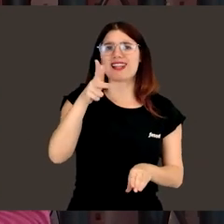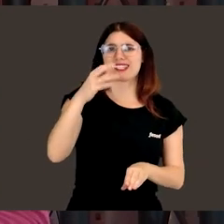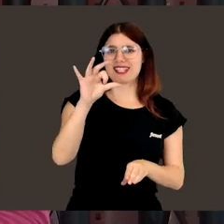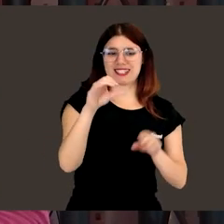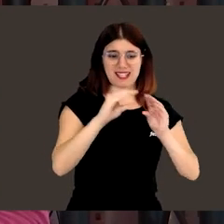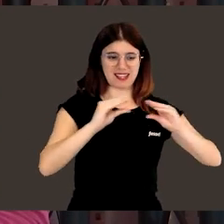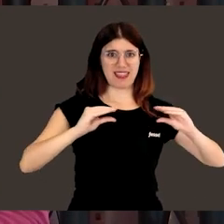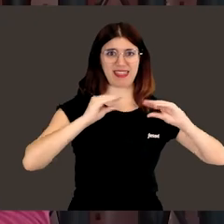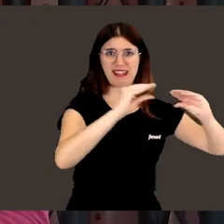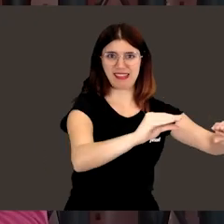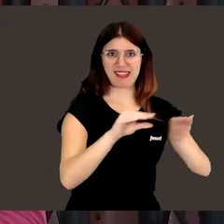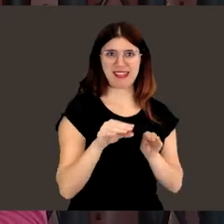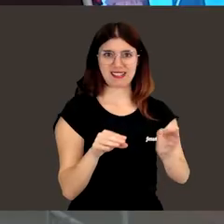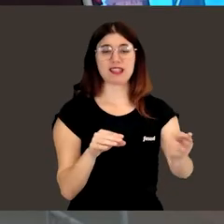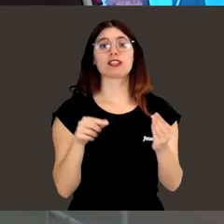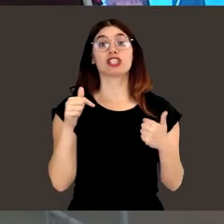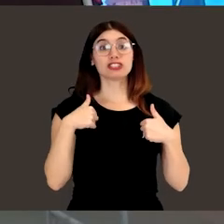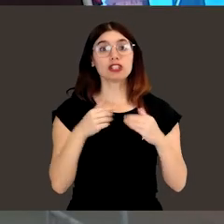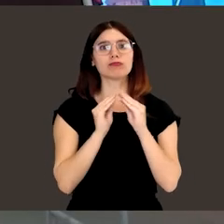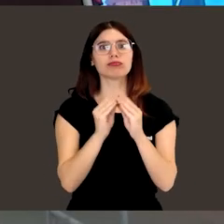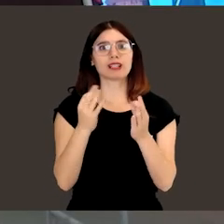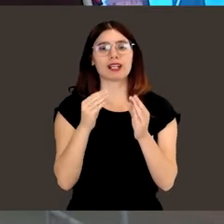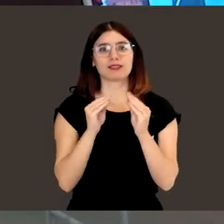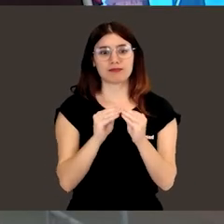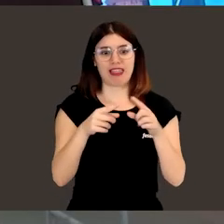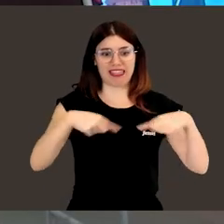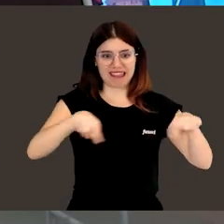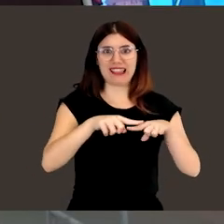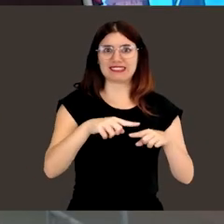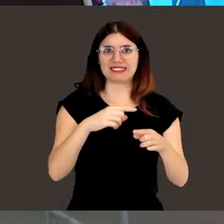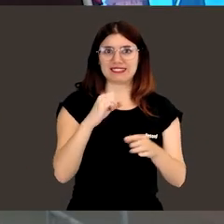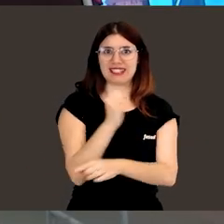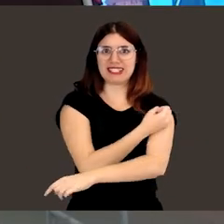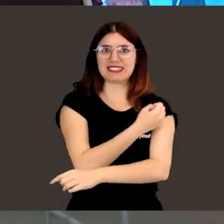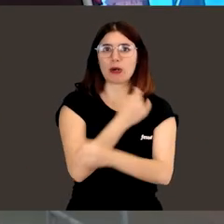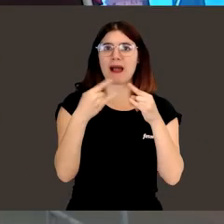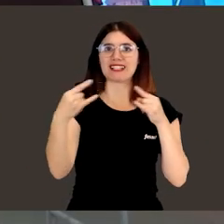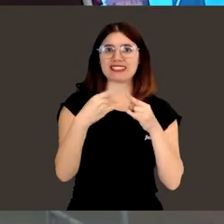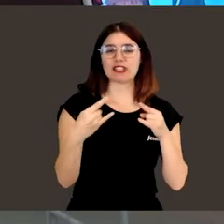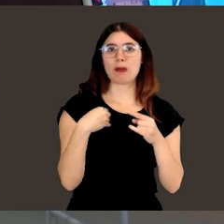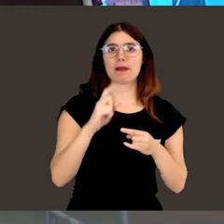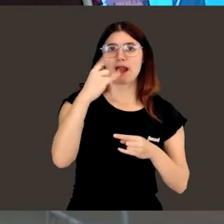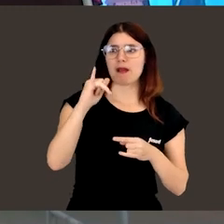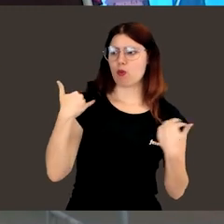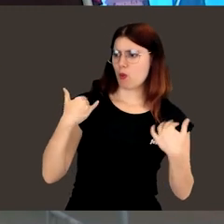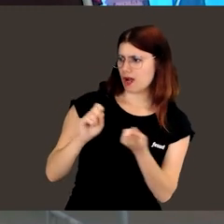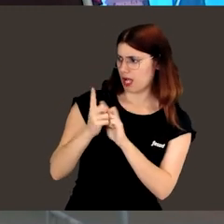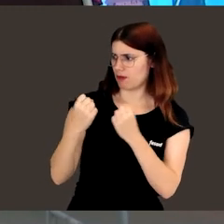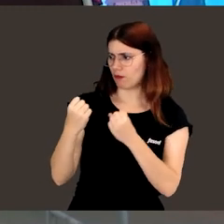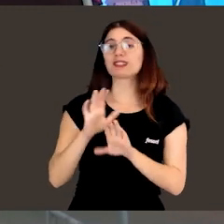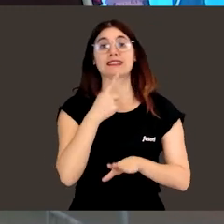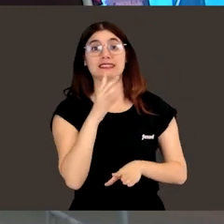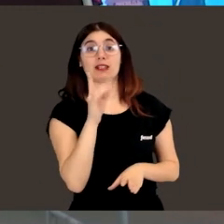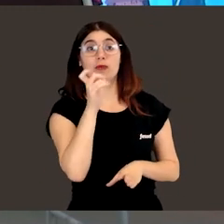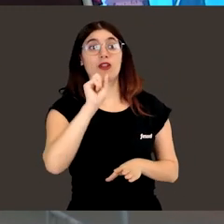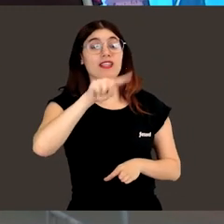VHS y por... Así es. Y entonces, bueno, yo hacía esas cintas, ¿sabes? Eso fue lo primero que hice. Vaya cambio.